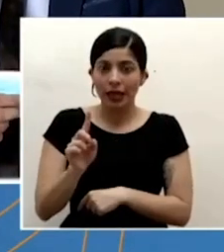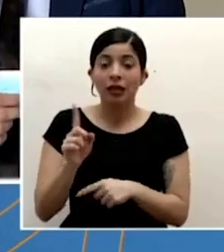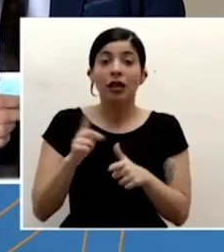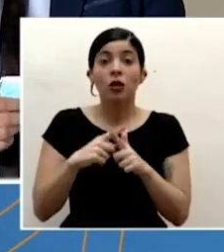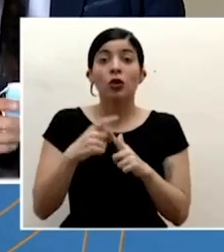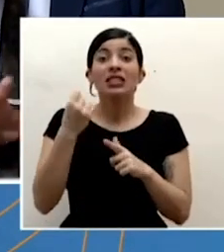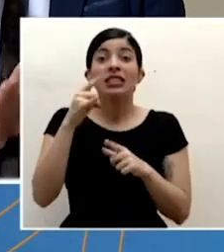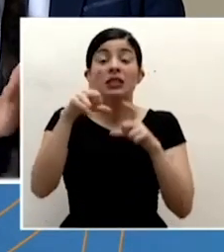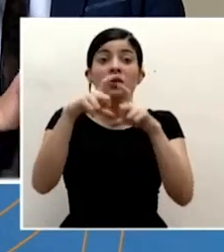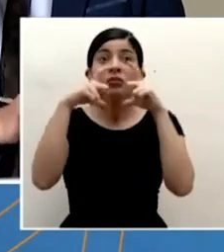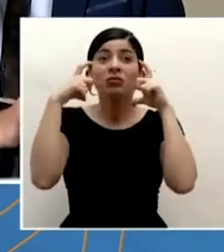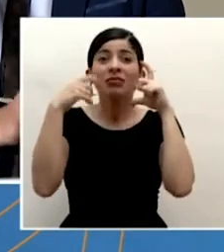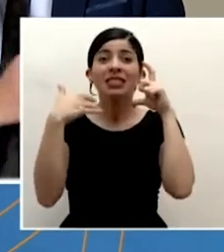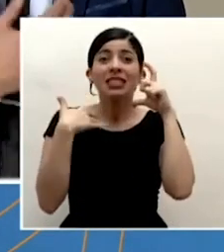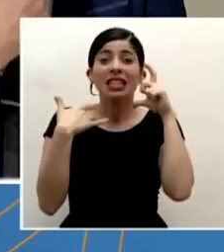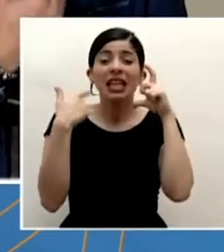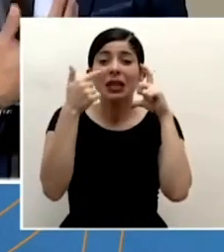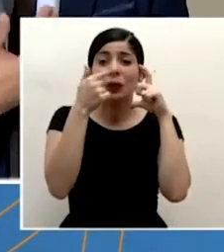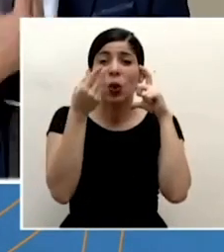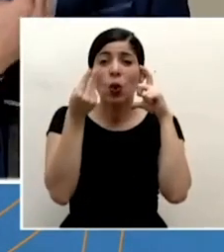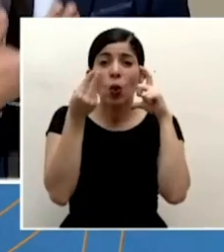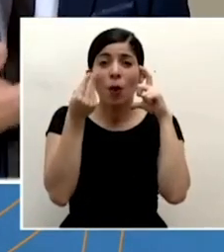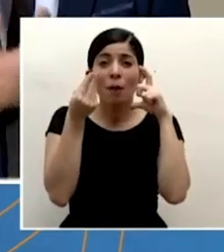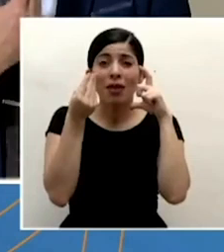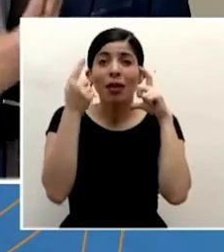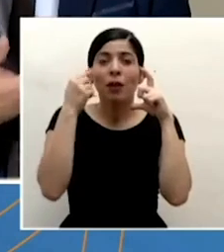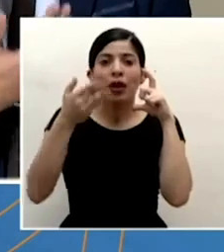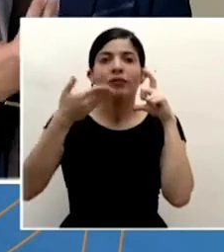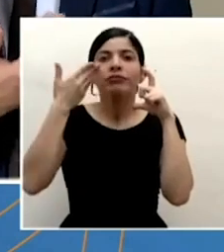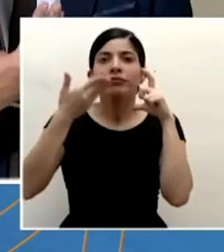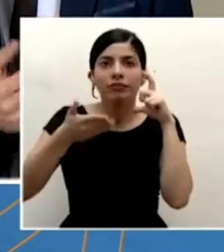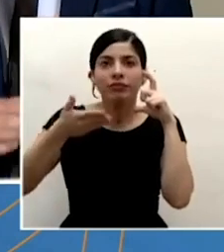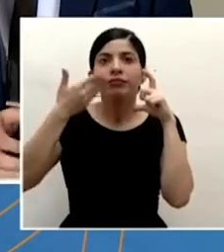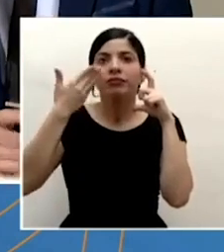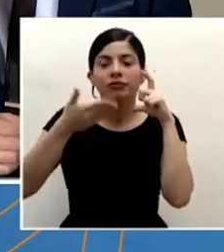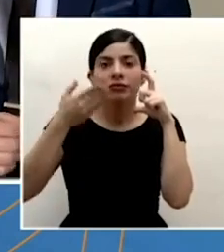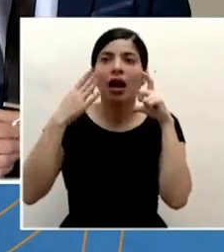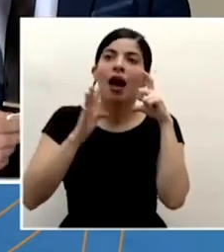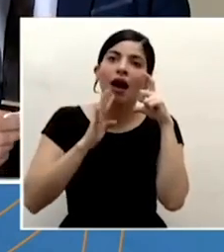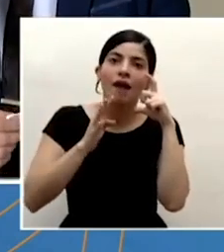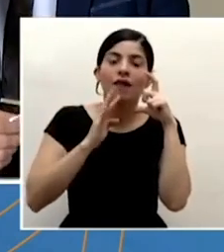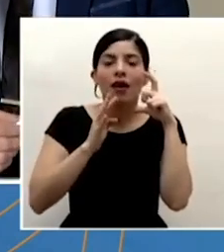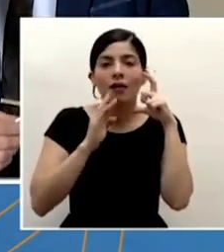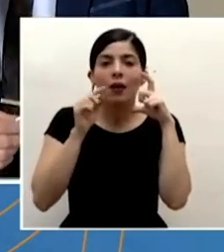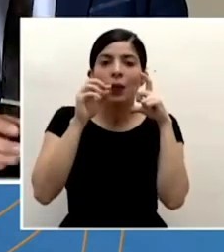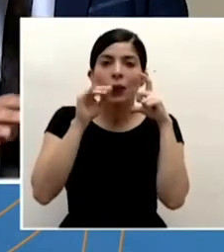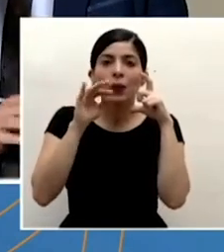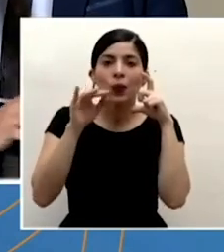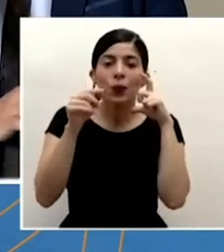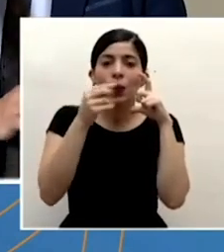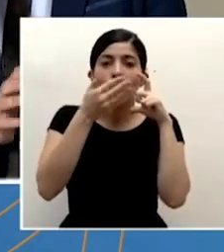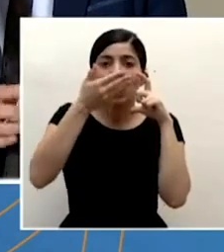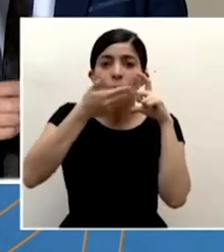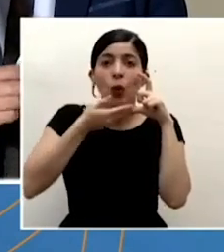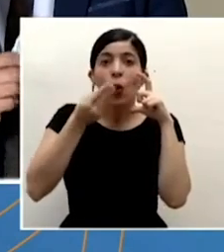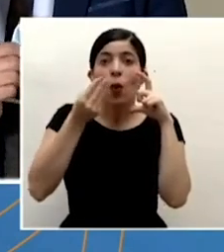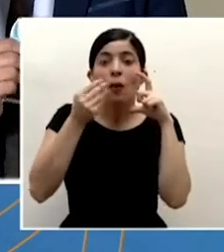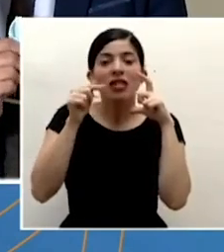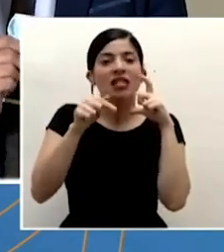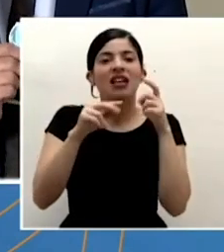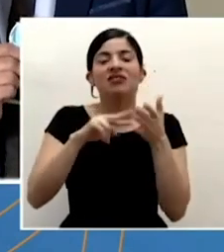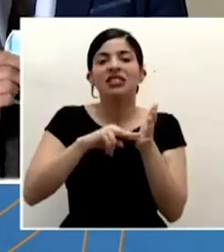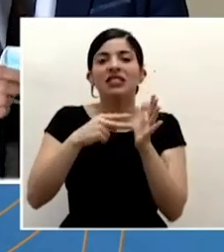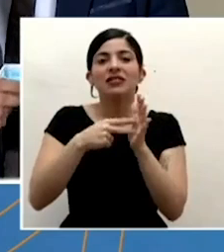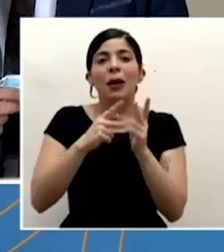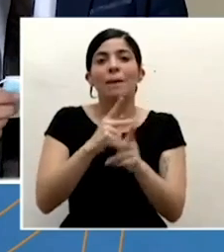que la mascarilla ya se humedece suficiente porque estamos respirando porque eventualmente estamos hablando ya se pierde la capacidad que tiene